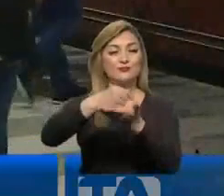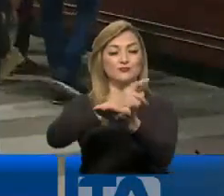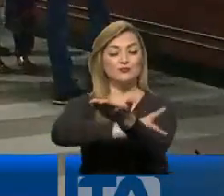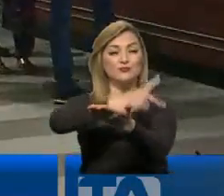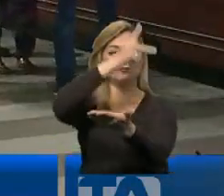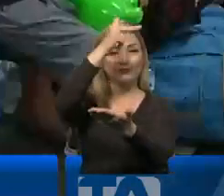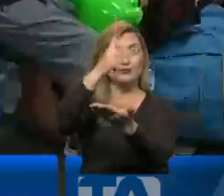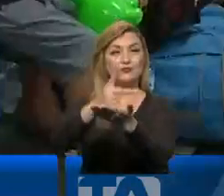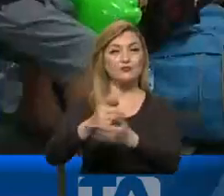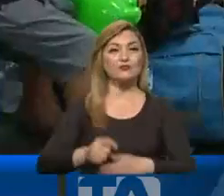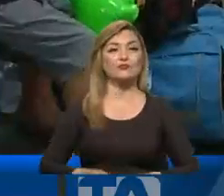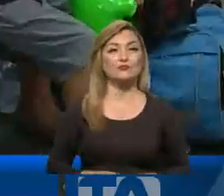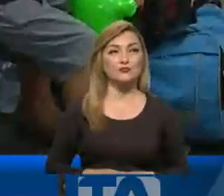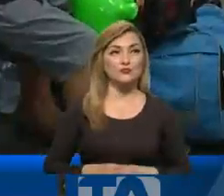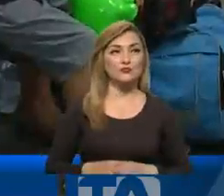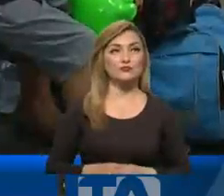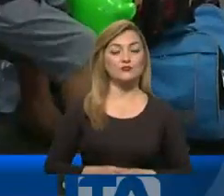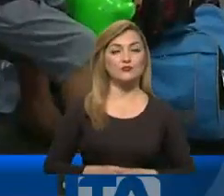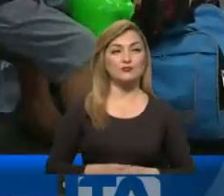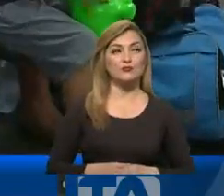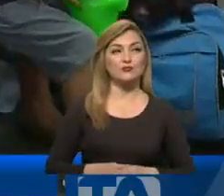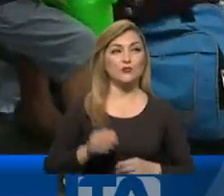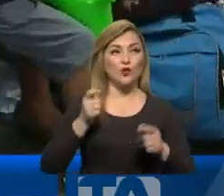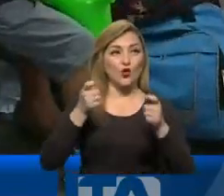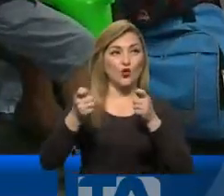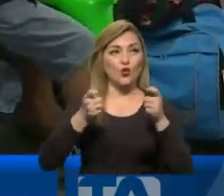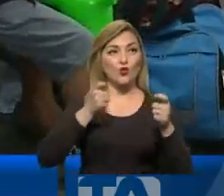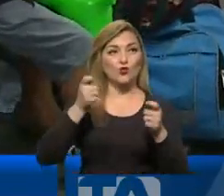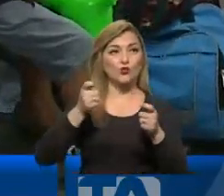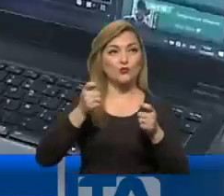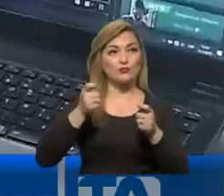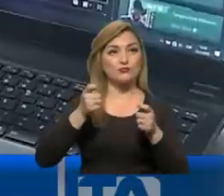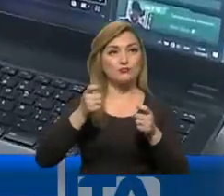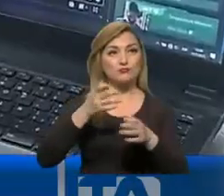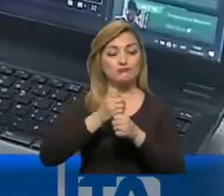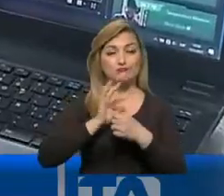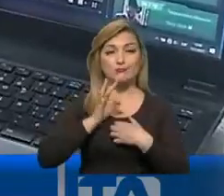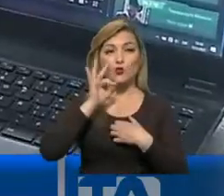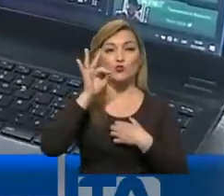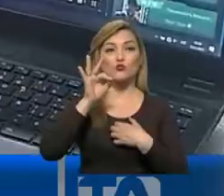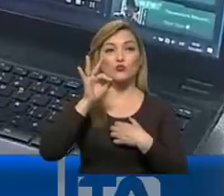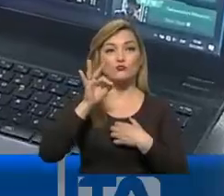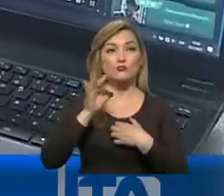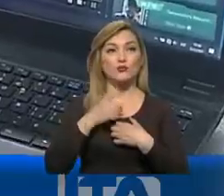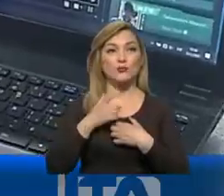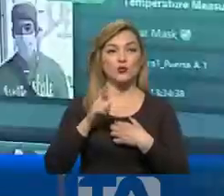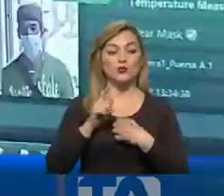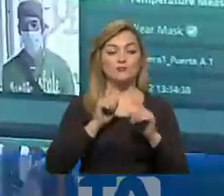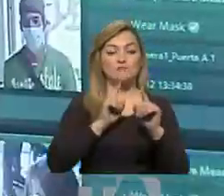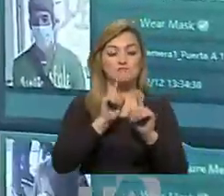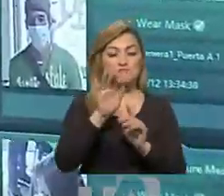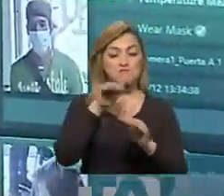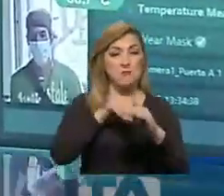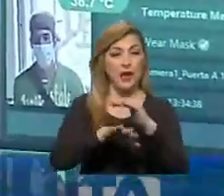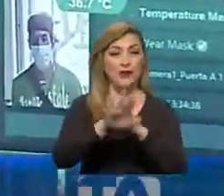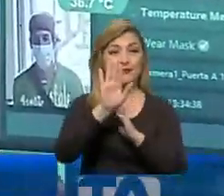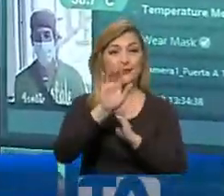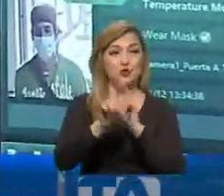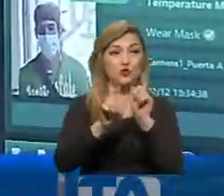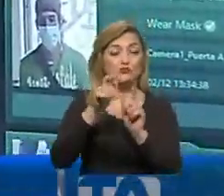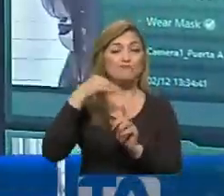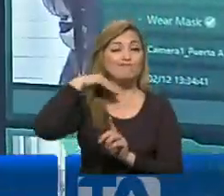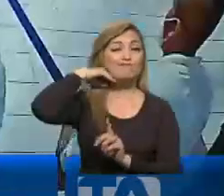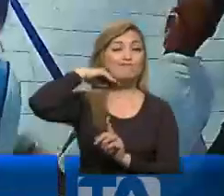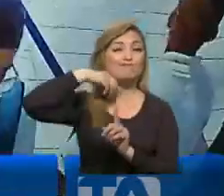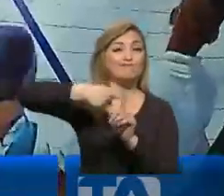las acciones para evitar aglomeraciones y el control de las medidas de bioseguridad está la toma de temperatura a quienes ingresan a las terminales a